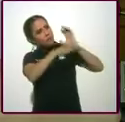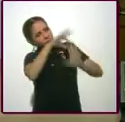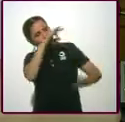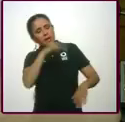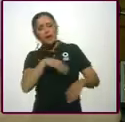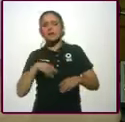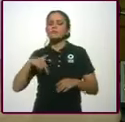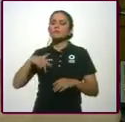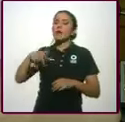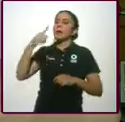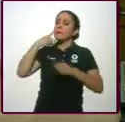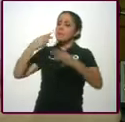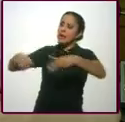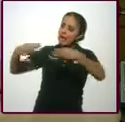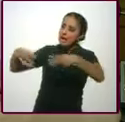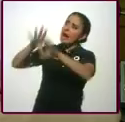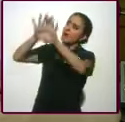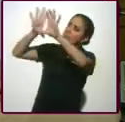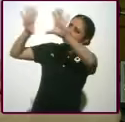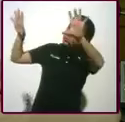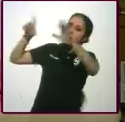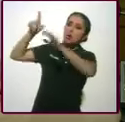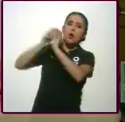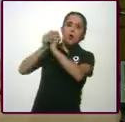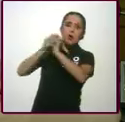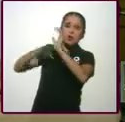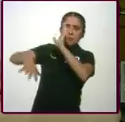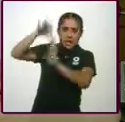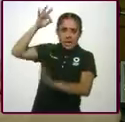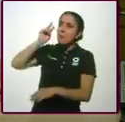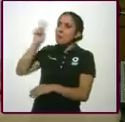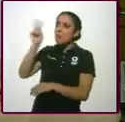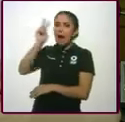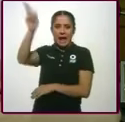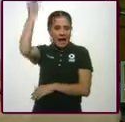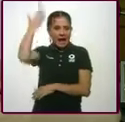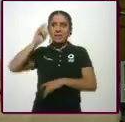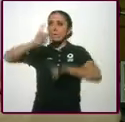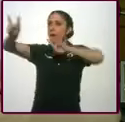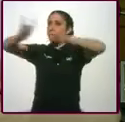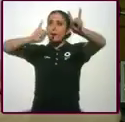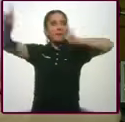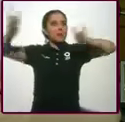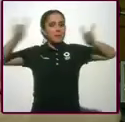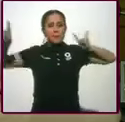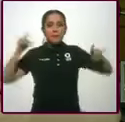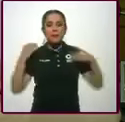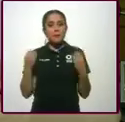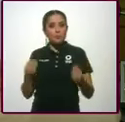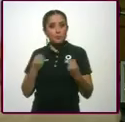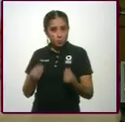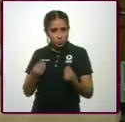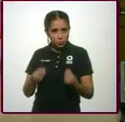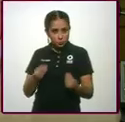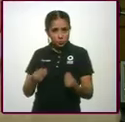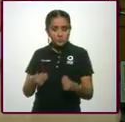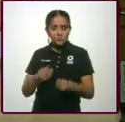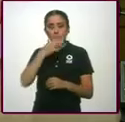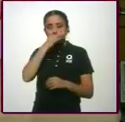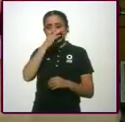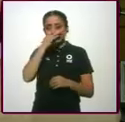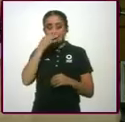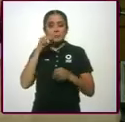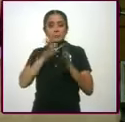donde aparecía el logotipo de Lotería Nacional. Que esto lo había hecho Lotería Nacional. Por ejemplo, la